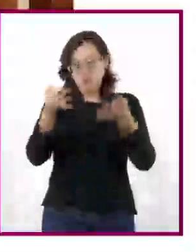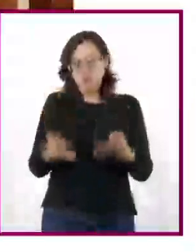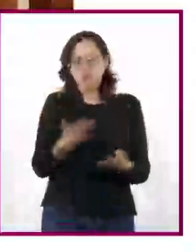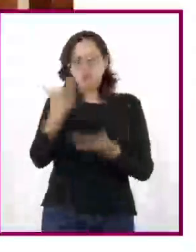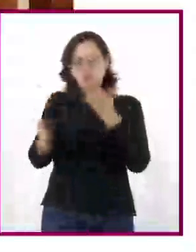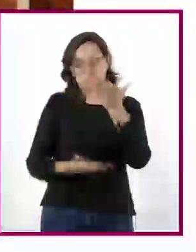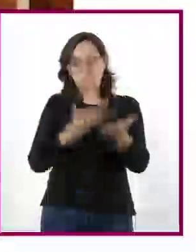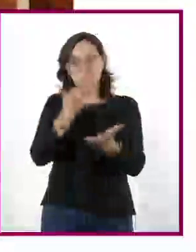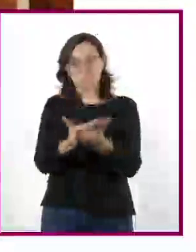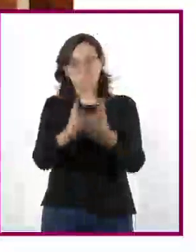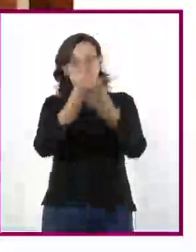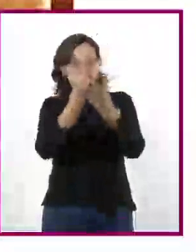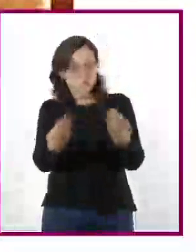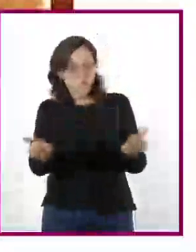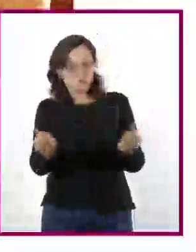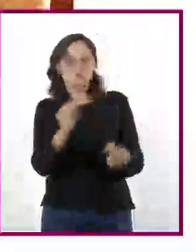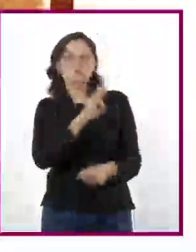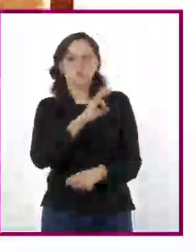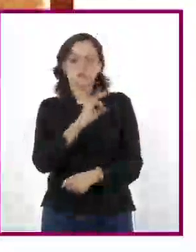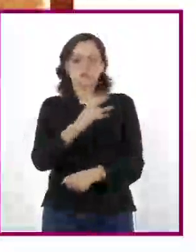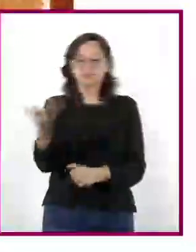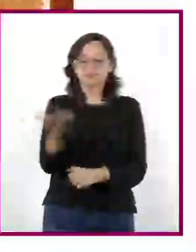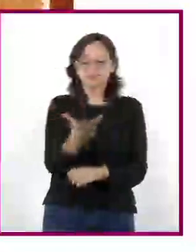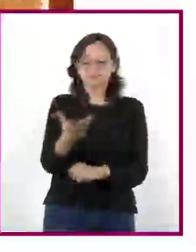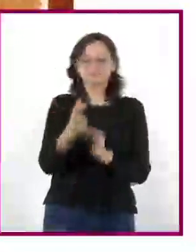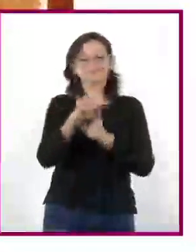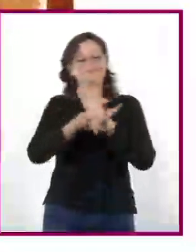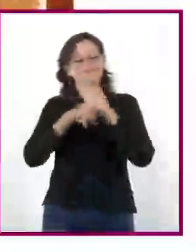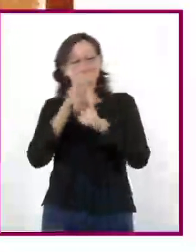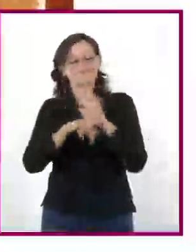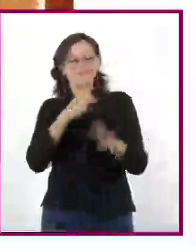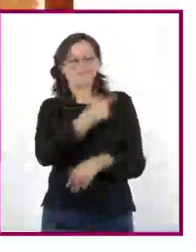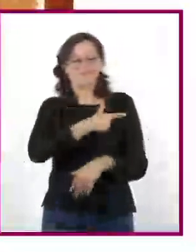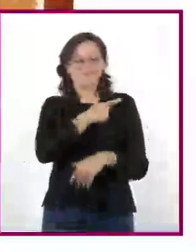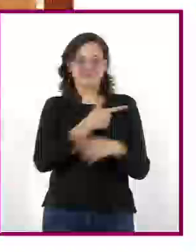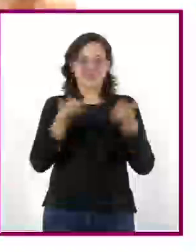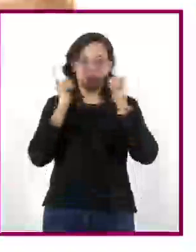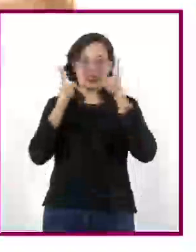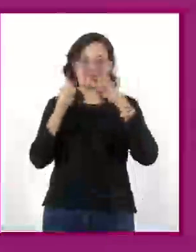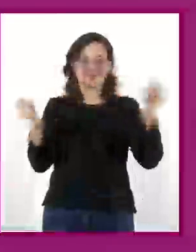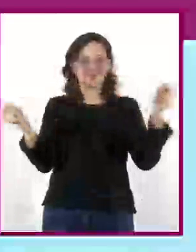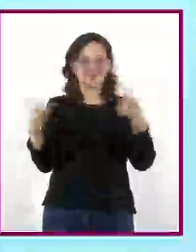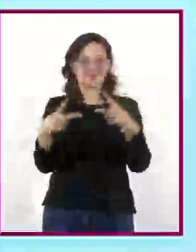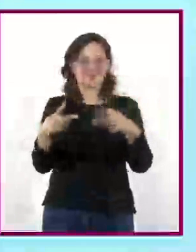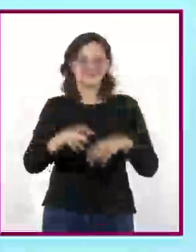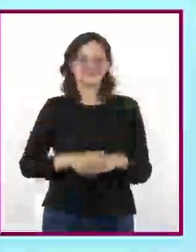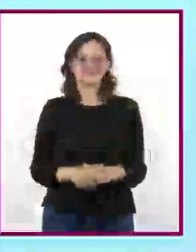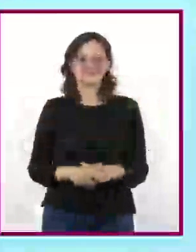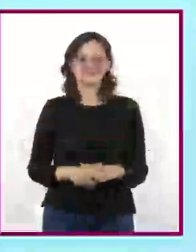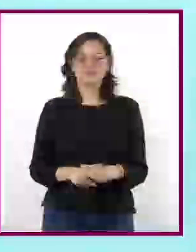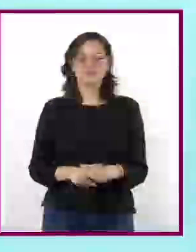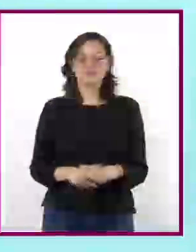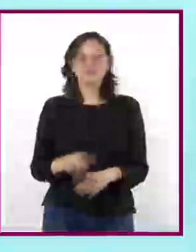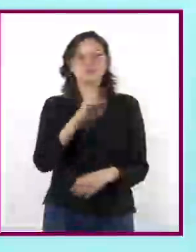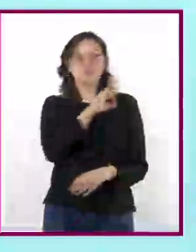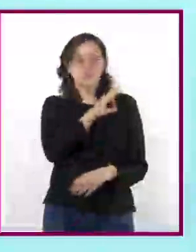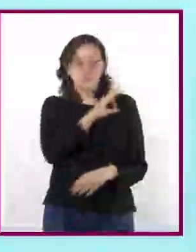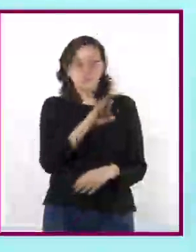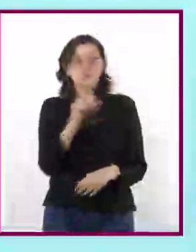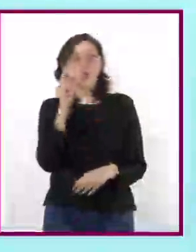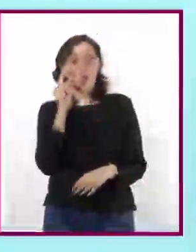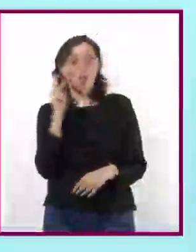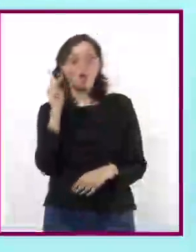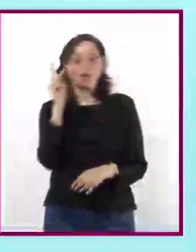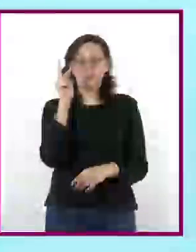propongan se puedan poner en práctica. Espero les haya gustado el video. ¡Nos vemos! Como podemos ver, los